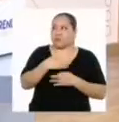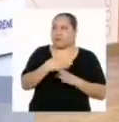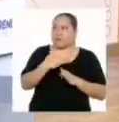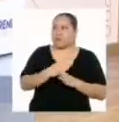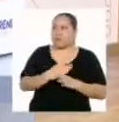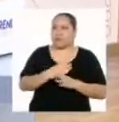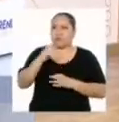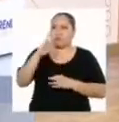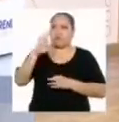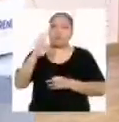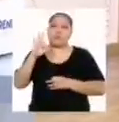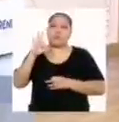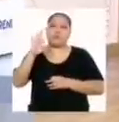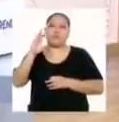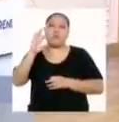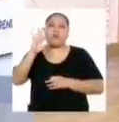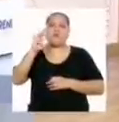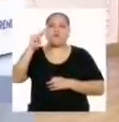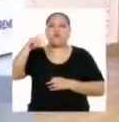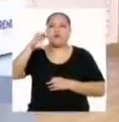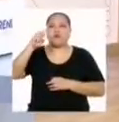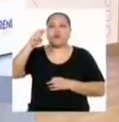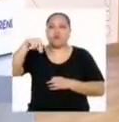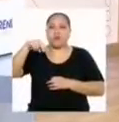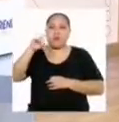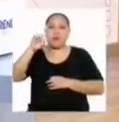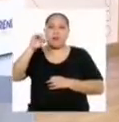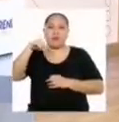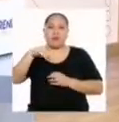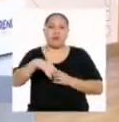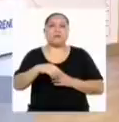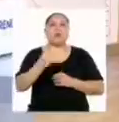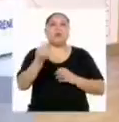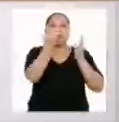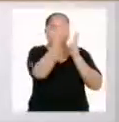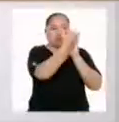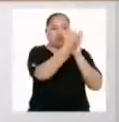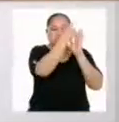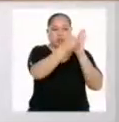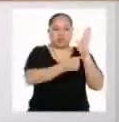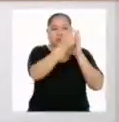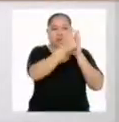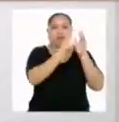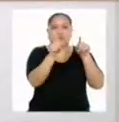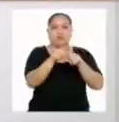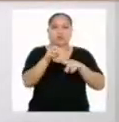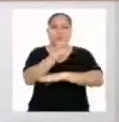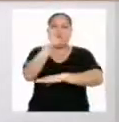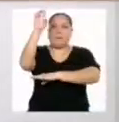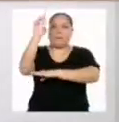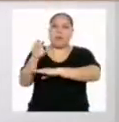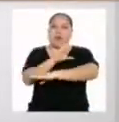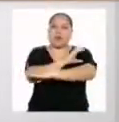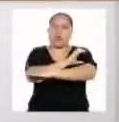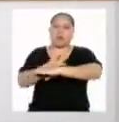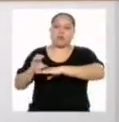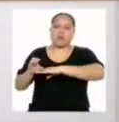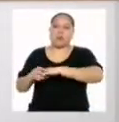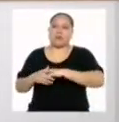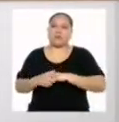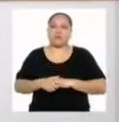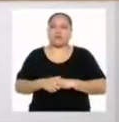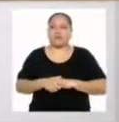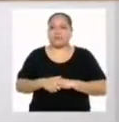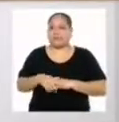funciones lineales, así como representaciones en tablas y en el plano cartesiano. Exacto. Entonces,